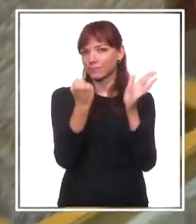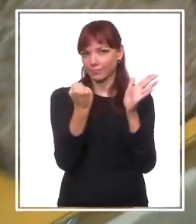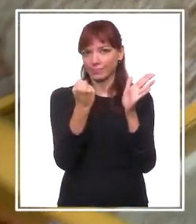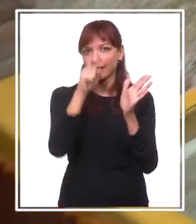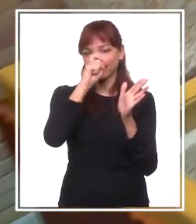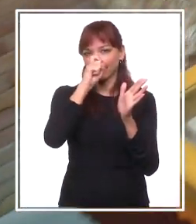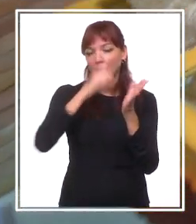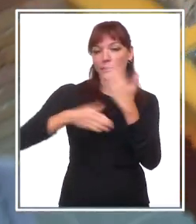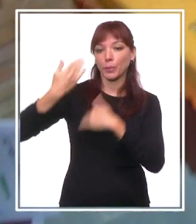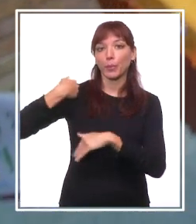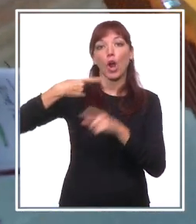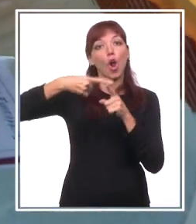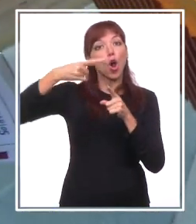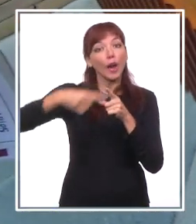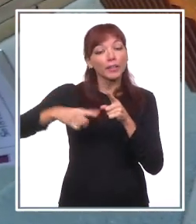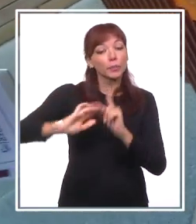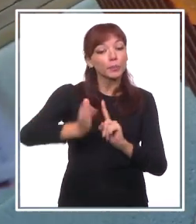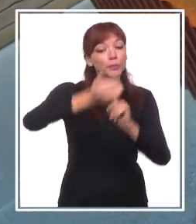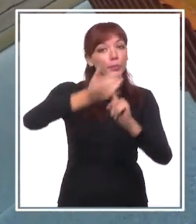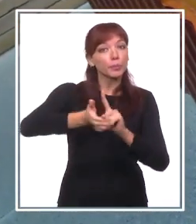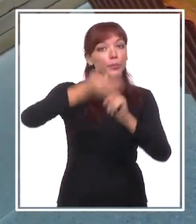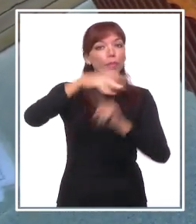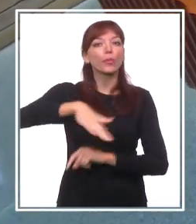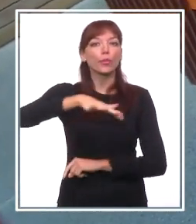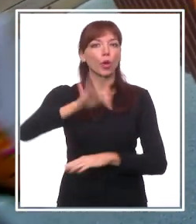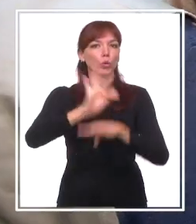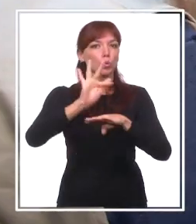objetos encontrados en tumbas romanas.